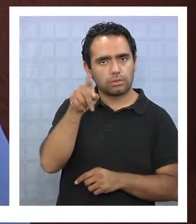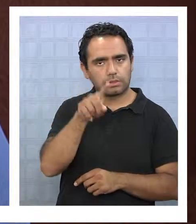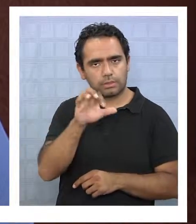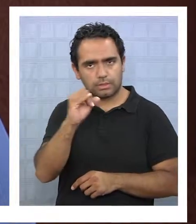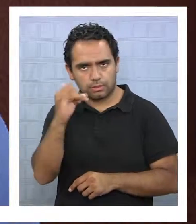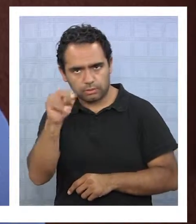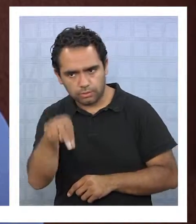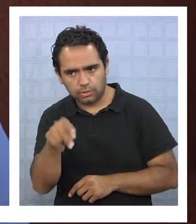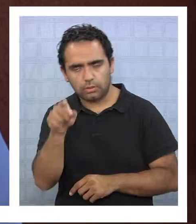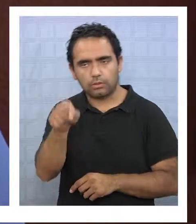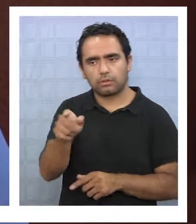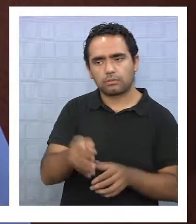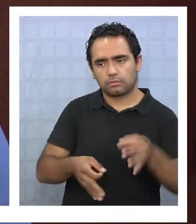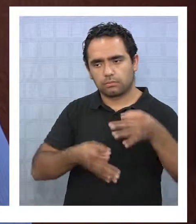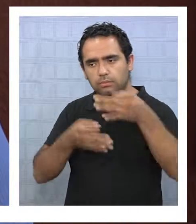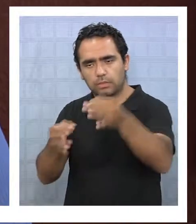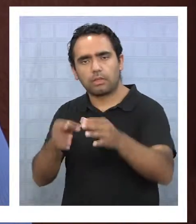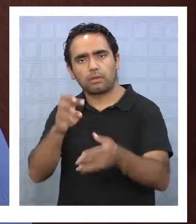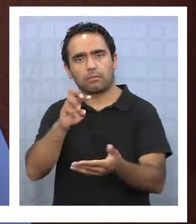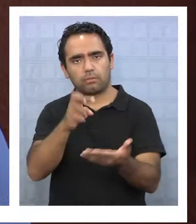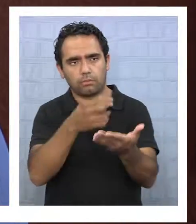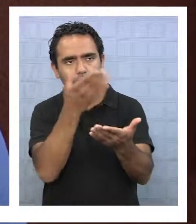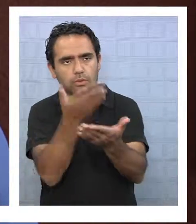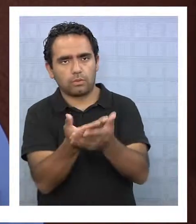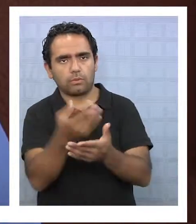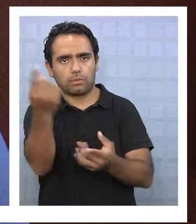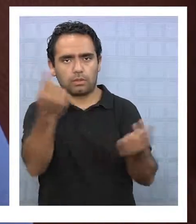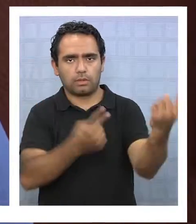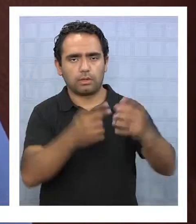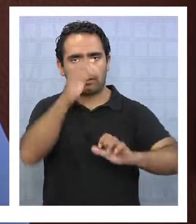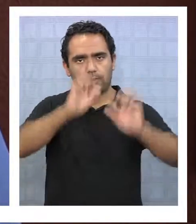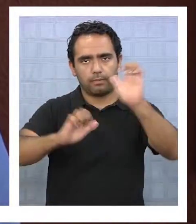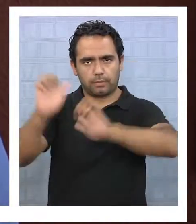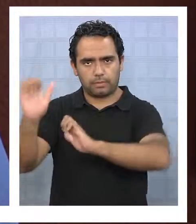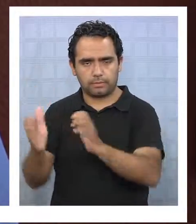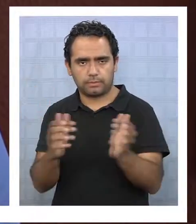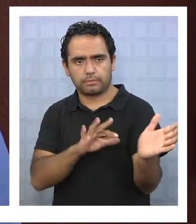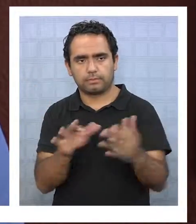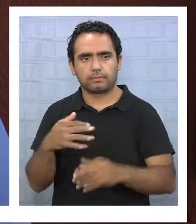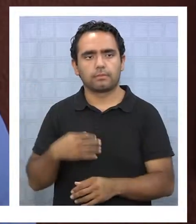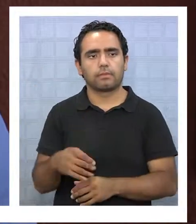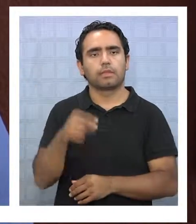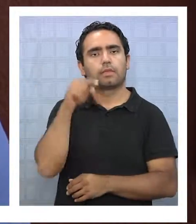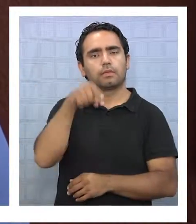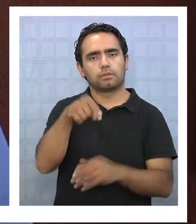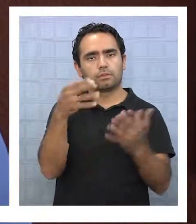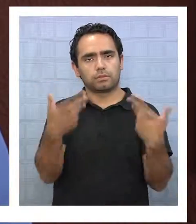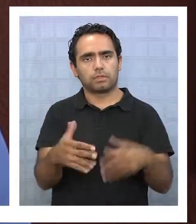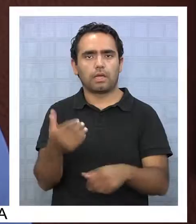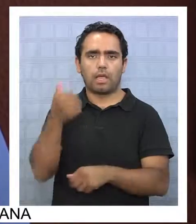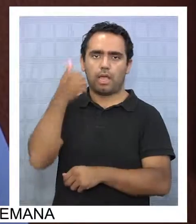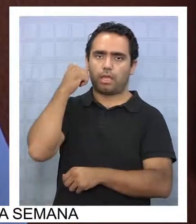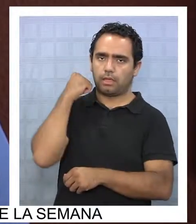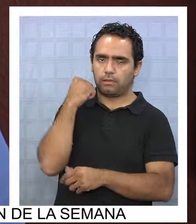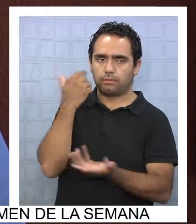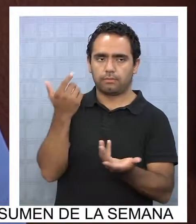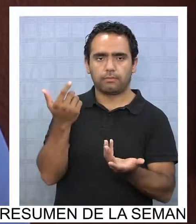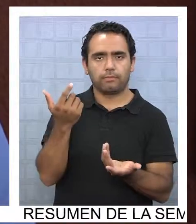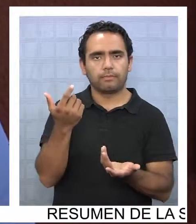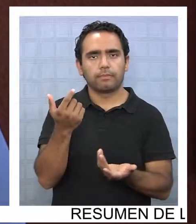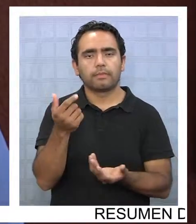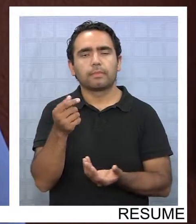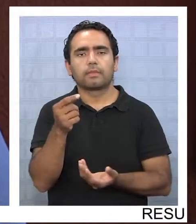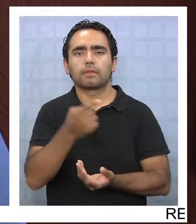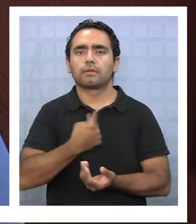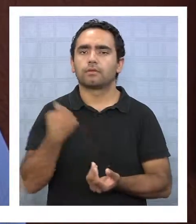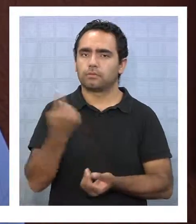Ministerio de Obras Públicas para que realice la licitación y puedan participar los oferentes. Eso ocurrió ayer. Nosotros